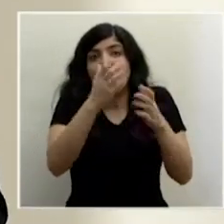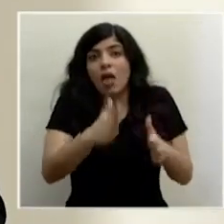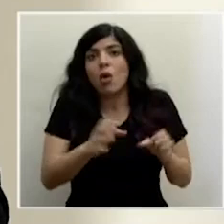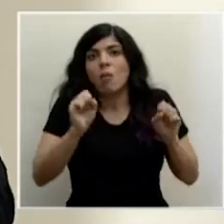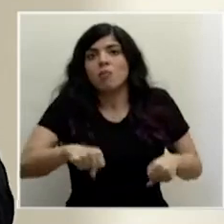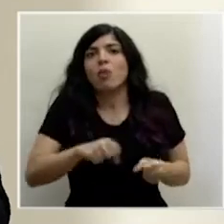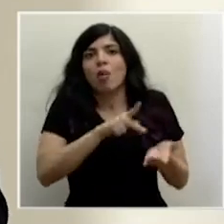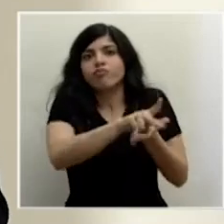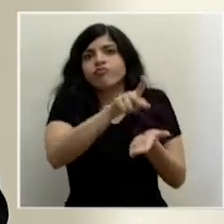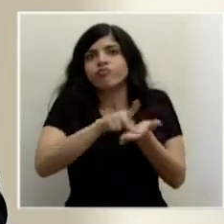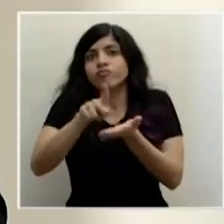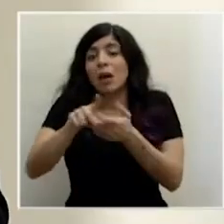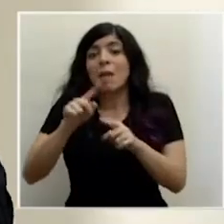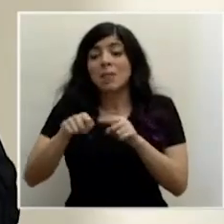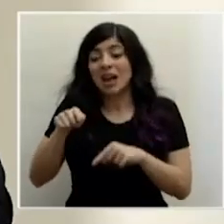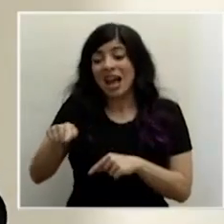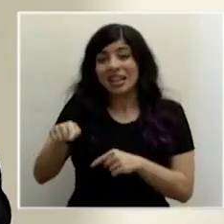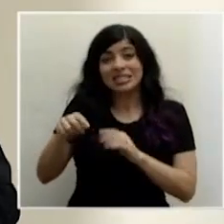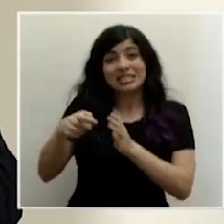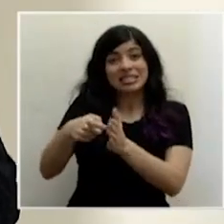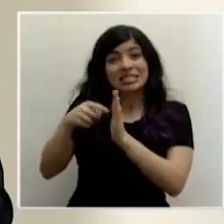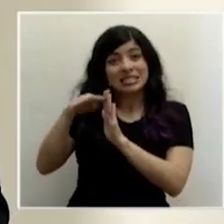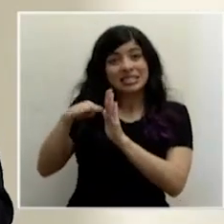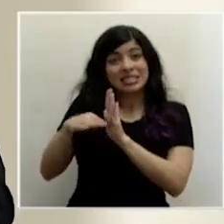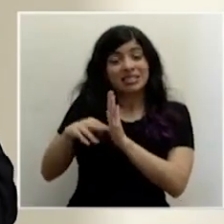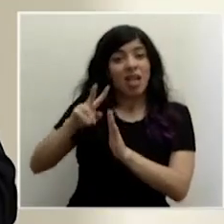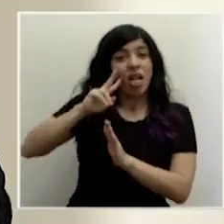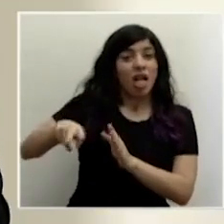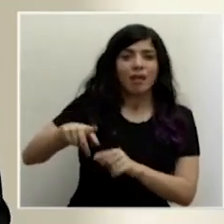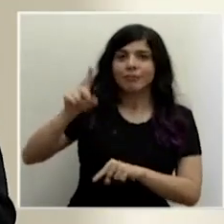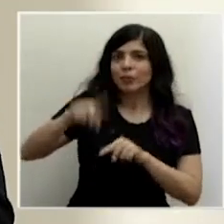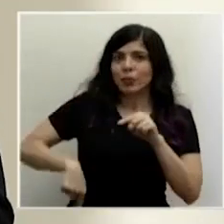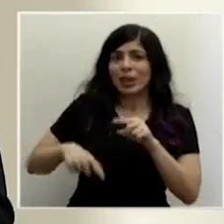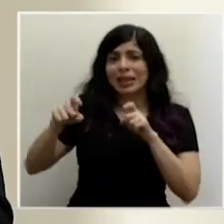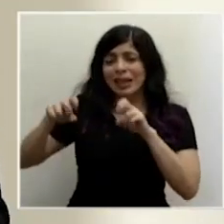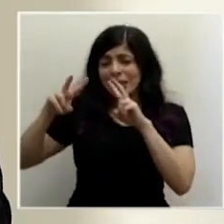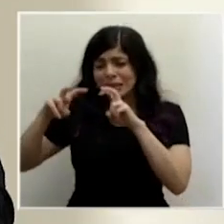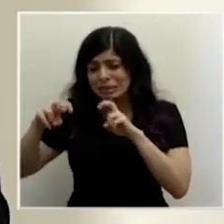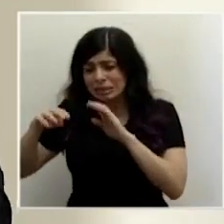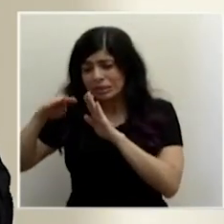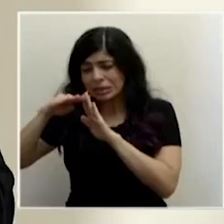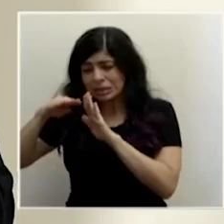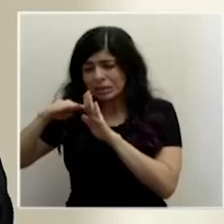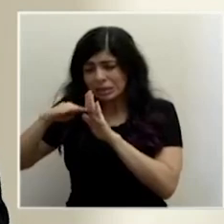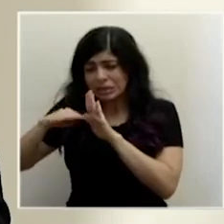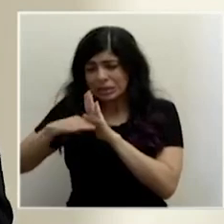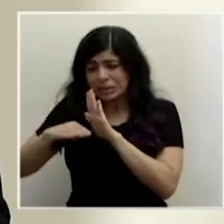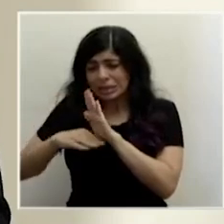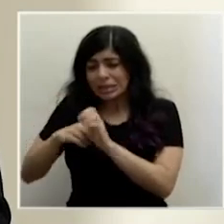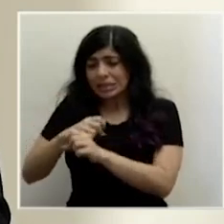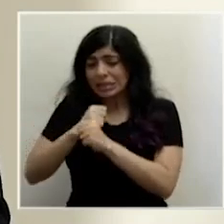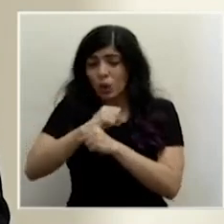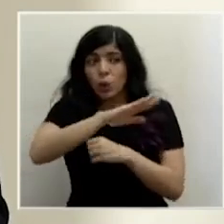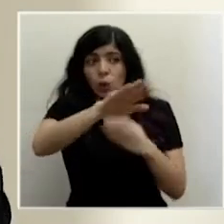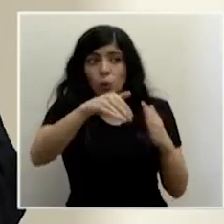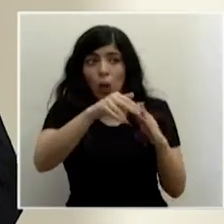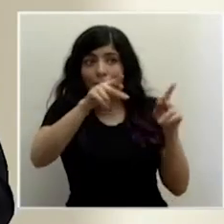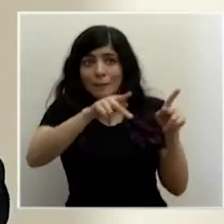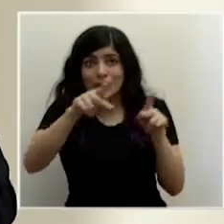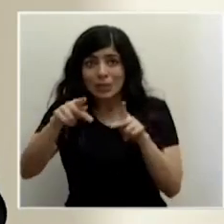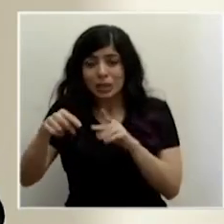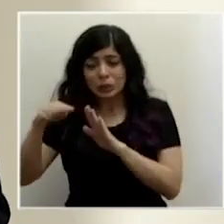pero no podemos saltárnoslos. Estos procesos hay que realizarlos, hay que revisarlos puntualmente, hay que asegurarnos de que todas las personas tengan